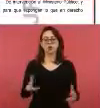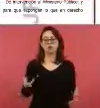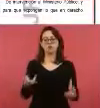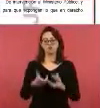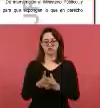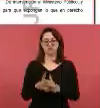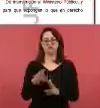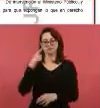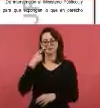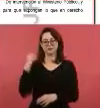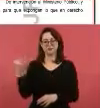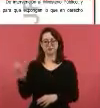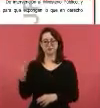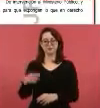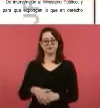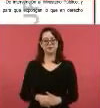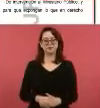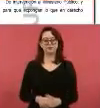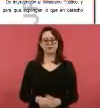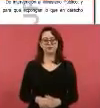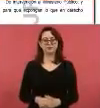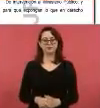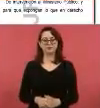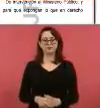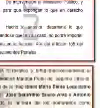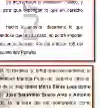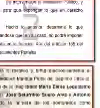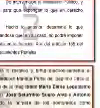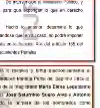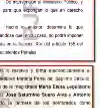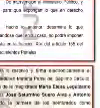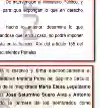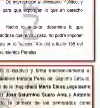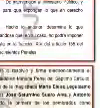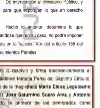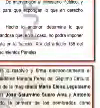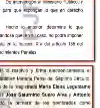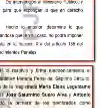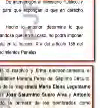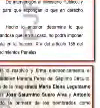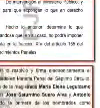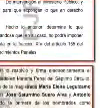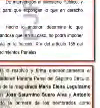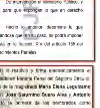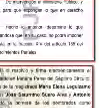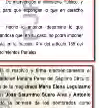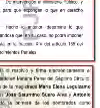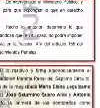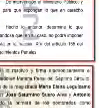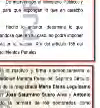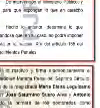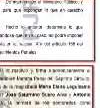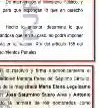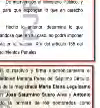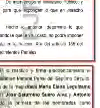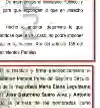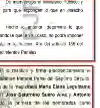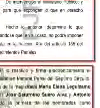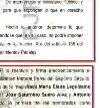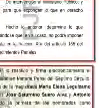calificado y pederastía agravada, la magistrada María Elena Leguizamo Ferrer,